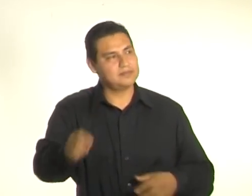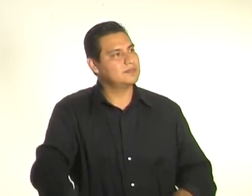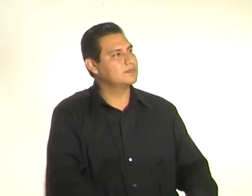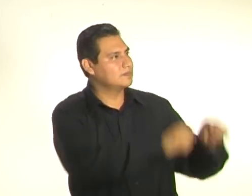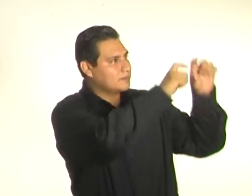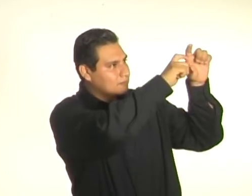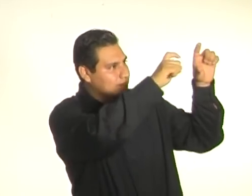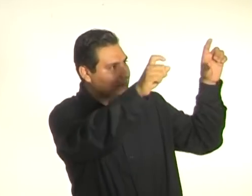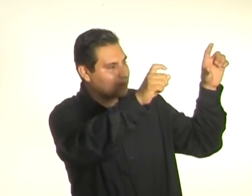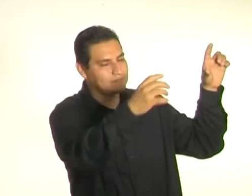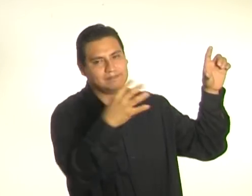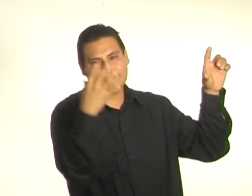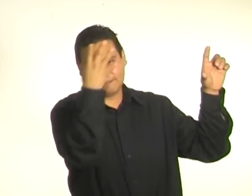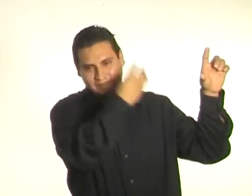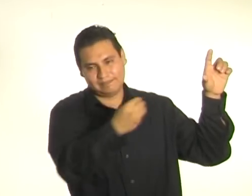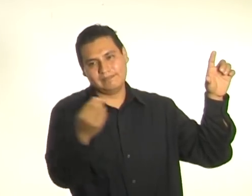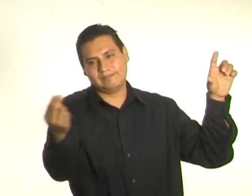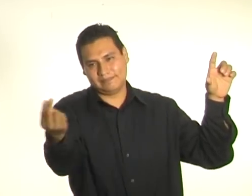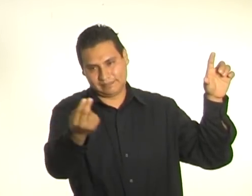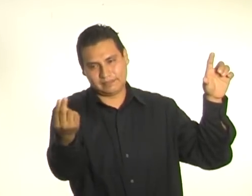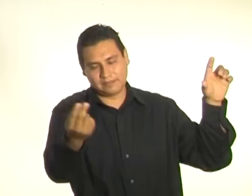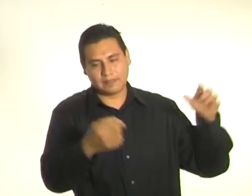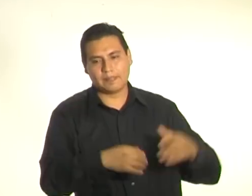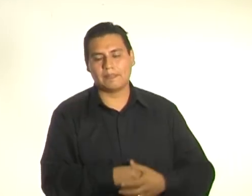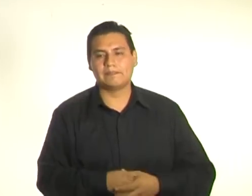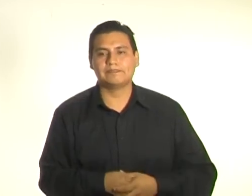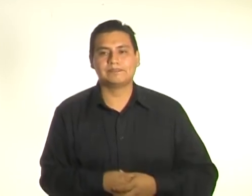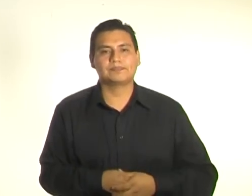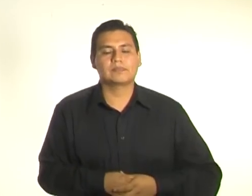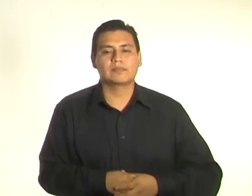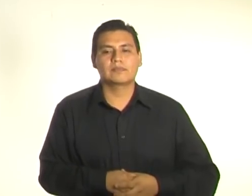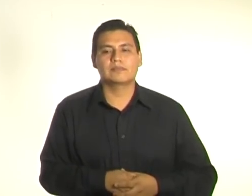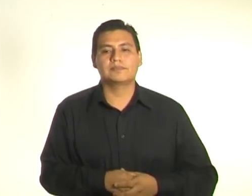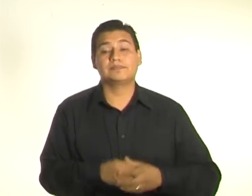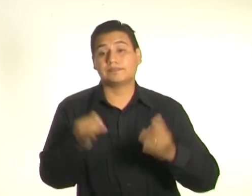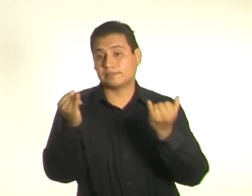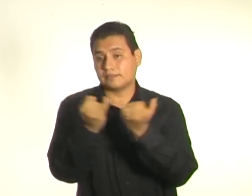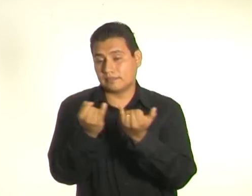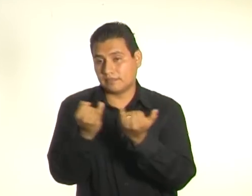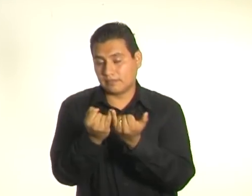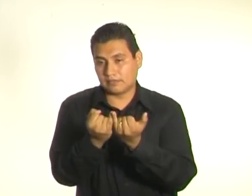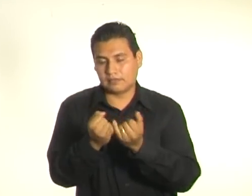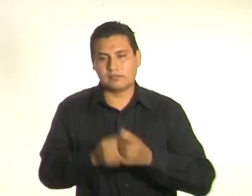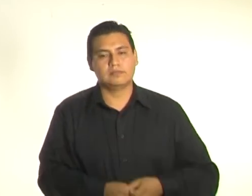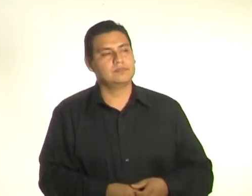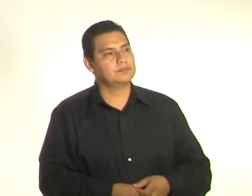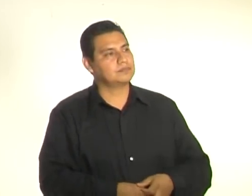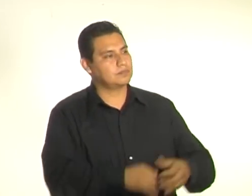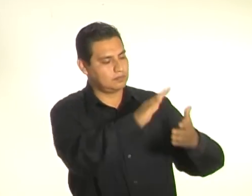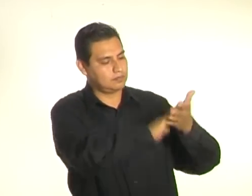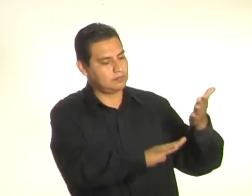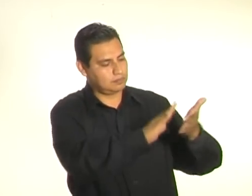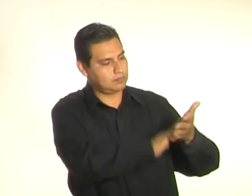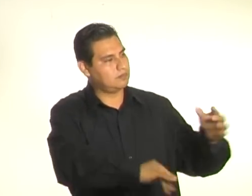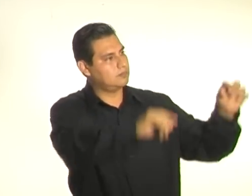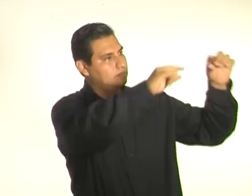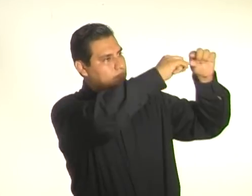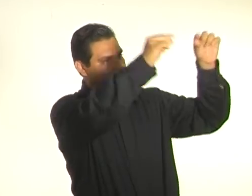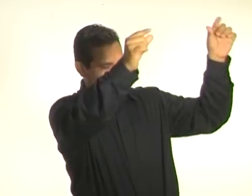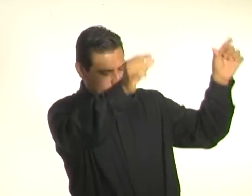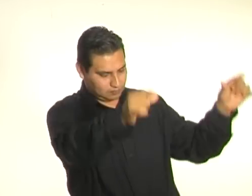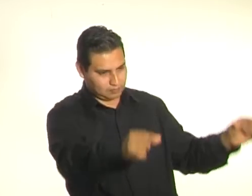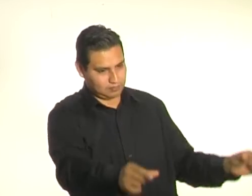que deben tener todas las láminas. Lo mismo si lo van a hacer, si van a hacer una